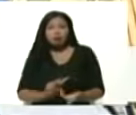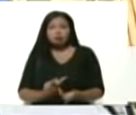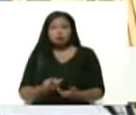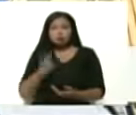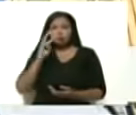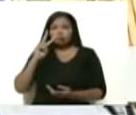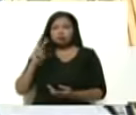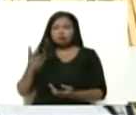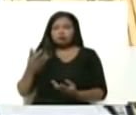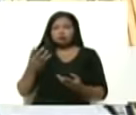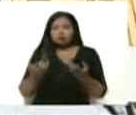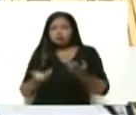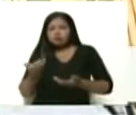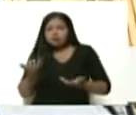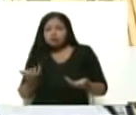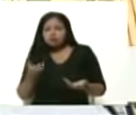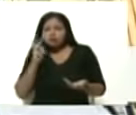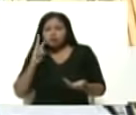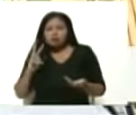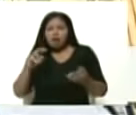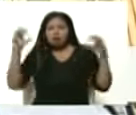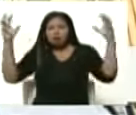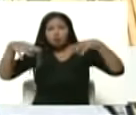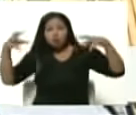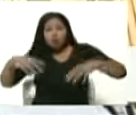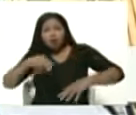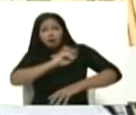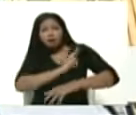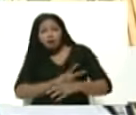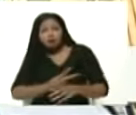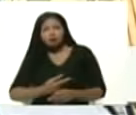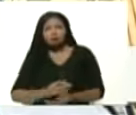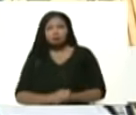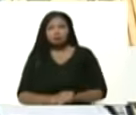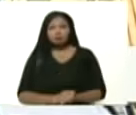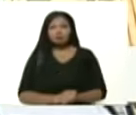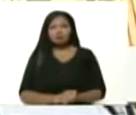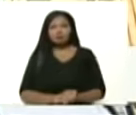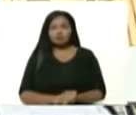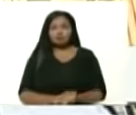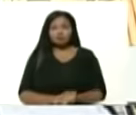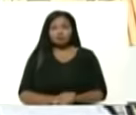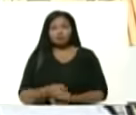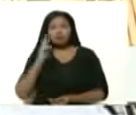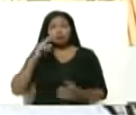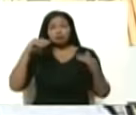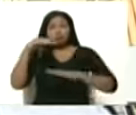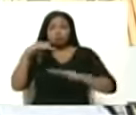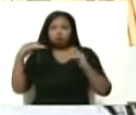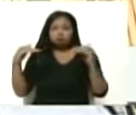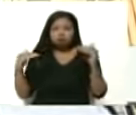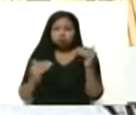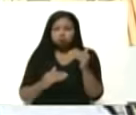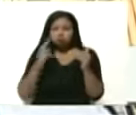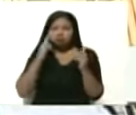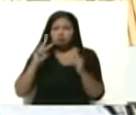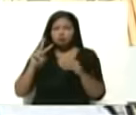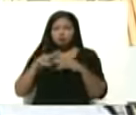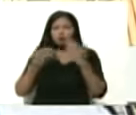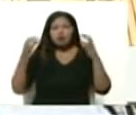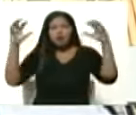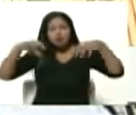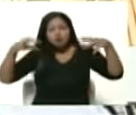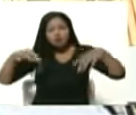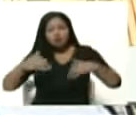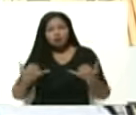pronóstico era también de lluvias muy fuertes. El pronóstico se quedó por debajo de lo que fueron las lluvias